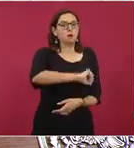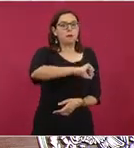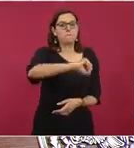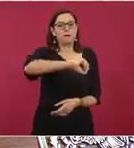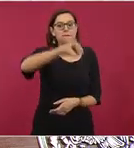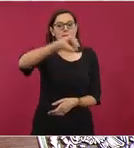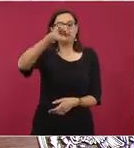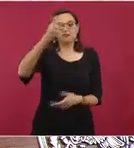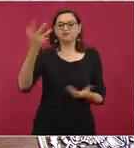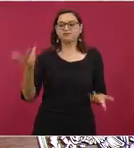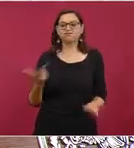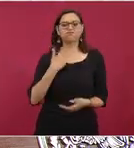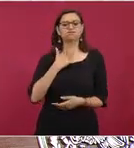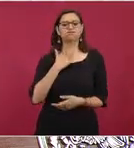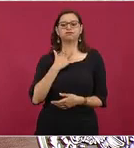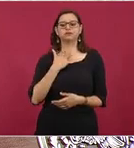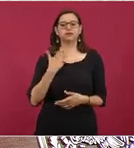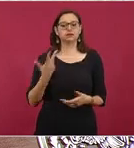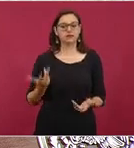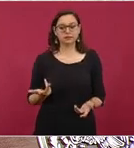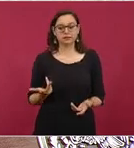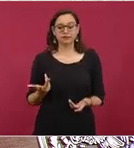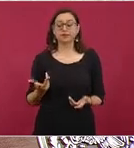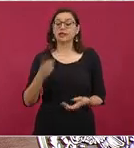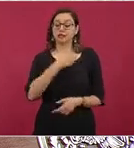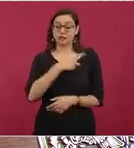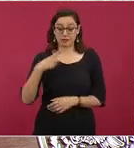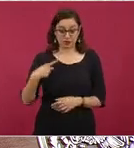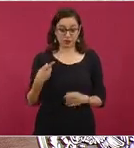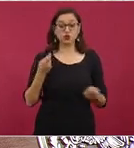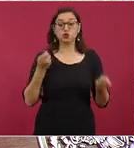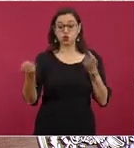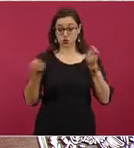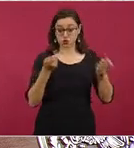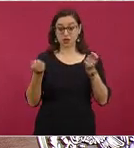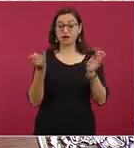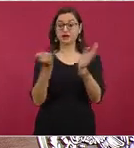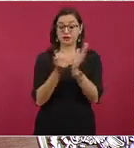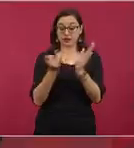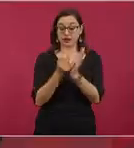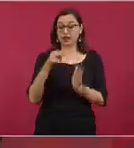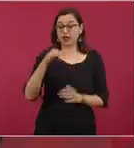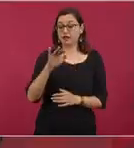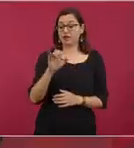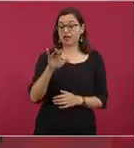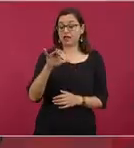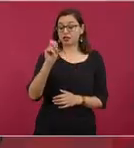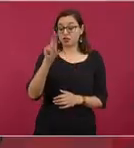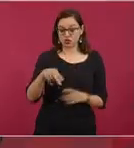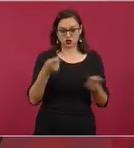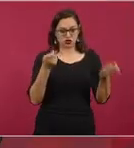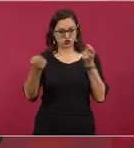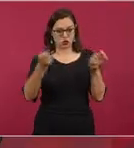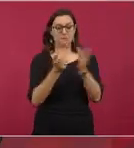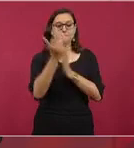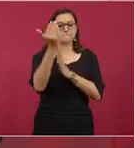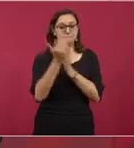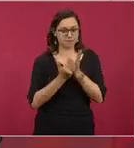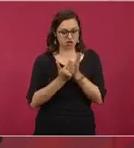inflación y hay varias maneras de enfrentarla la mejor es produciendo